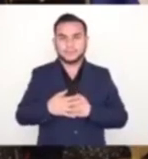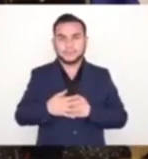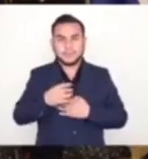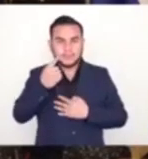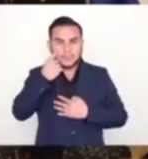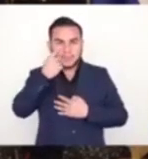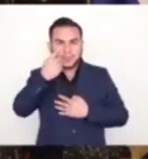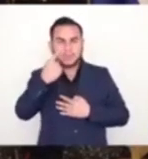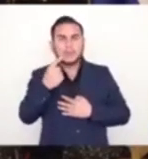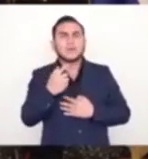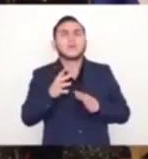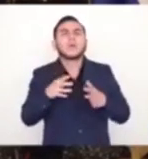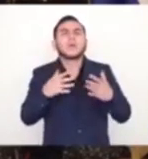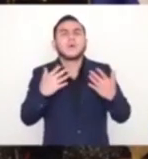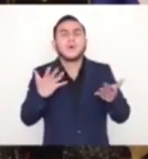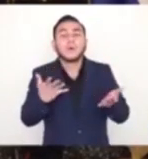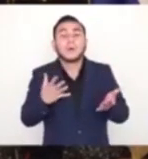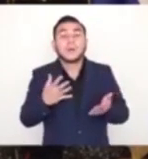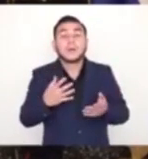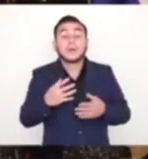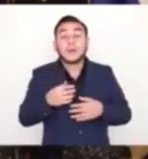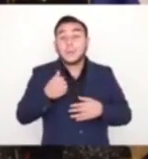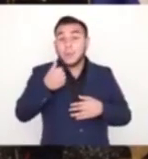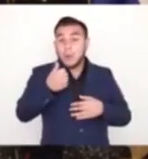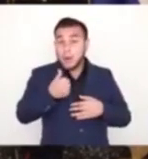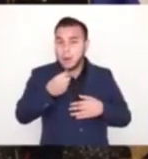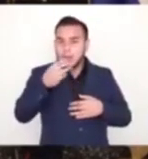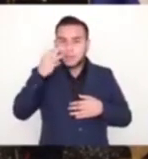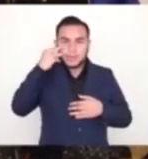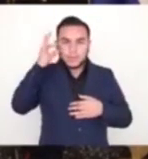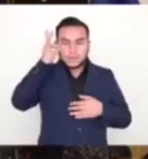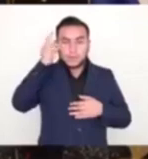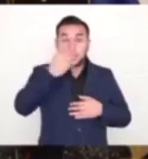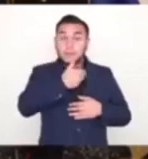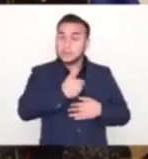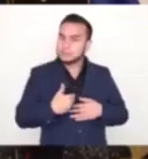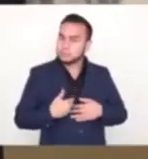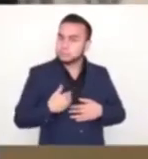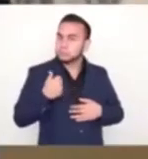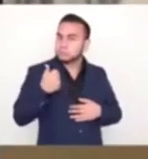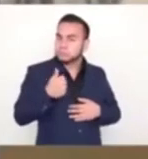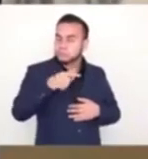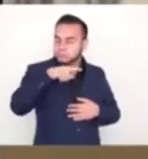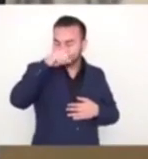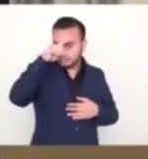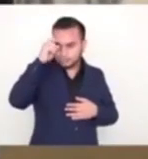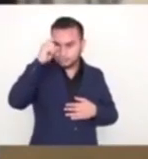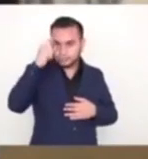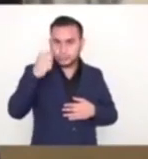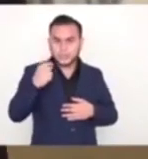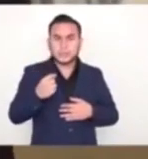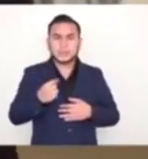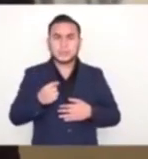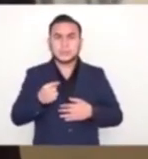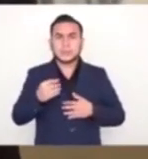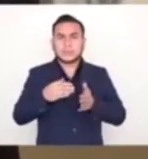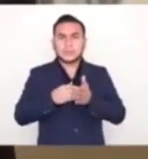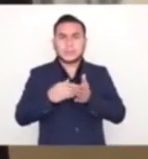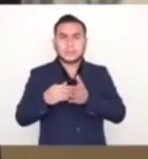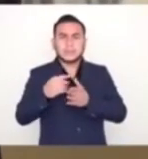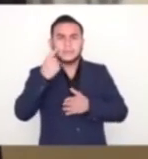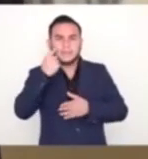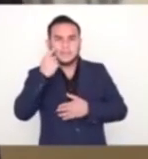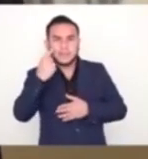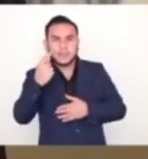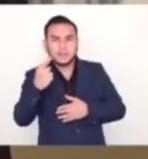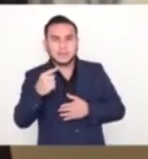diciendo cómo era tan bueno y lindo el presidente Funes. No sé si podemos poner el principio, nada más que yo